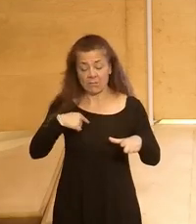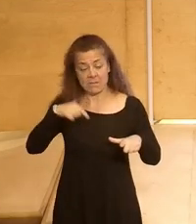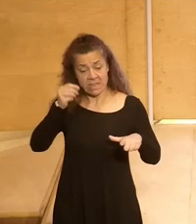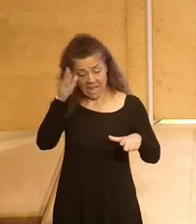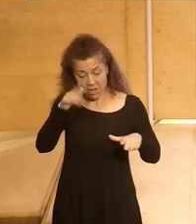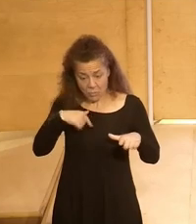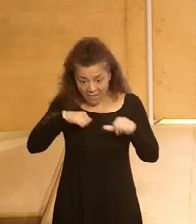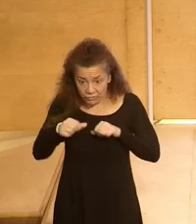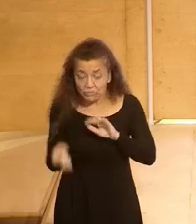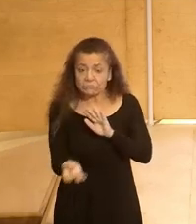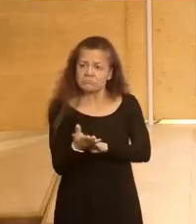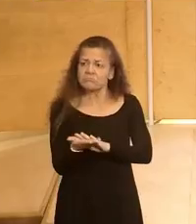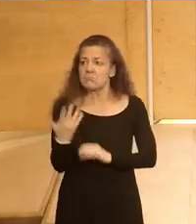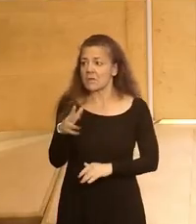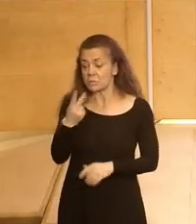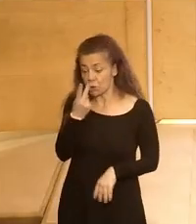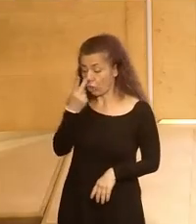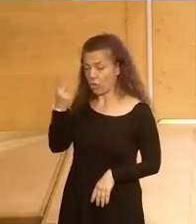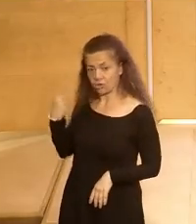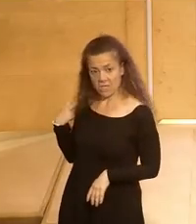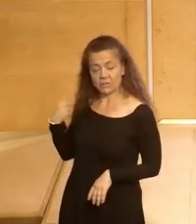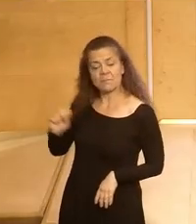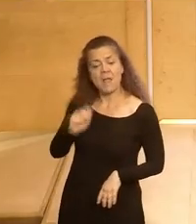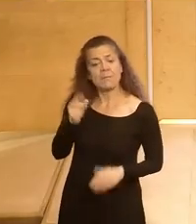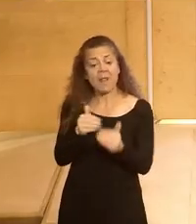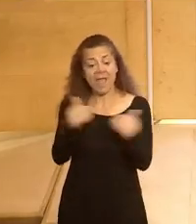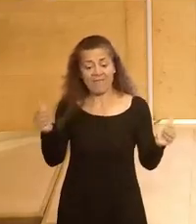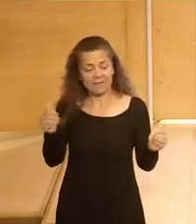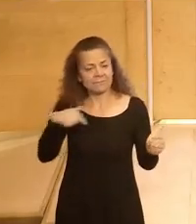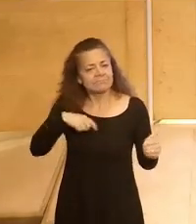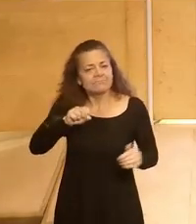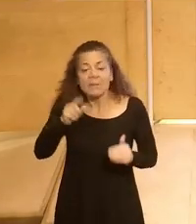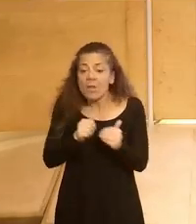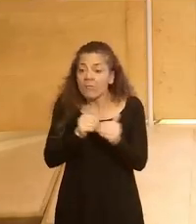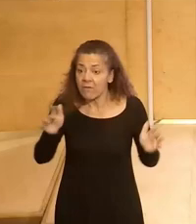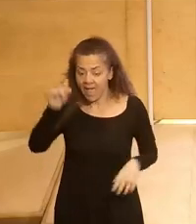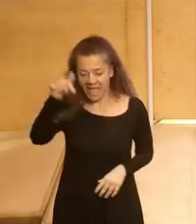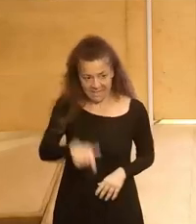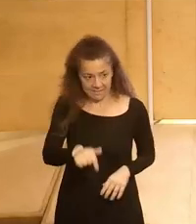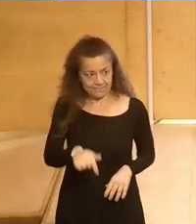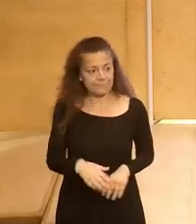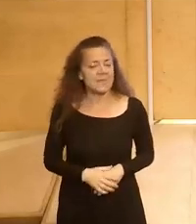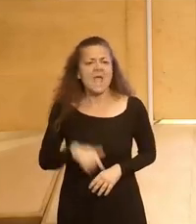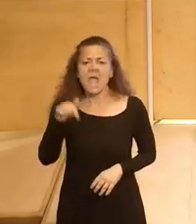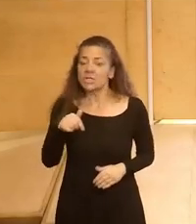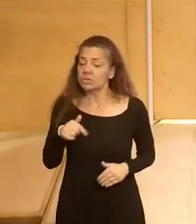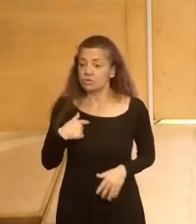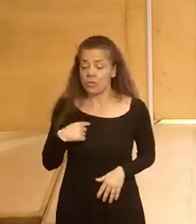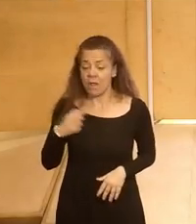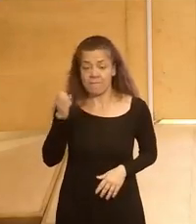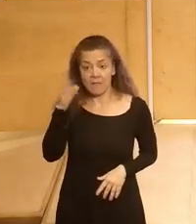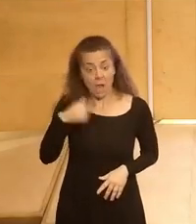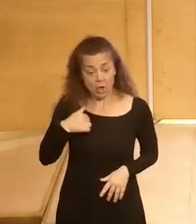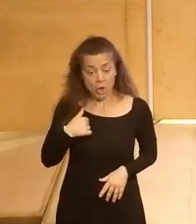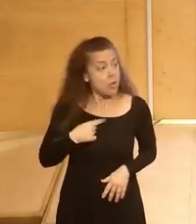nació. Hace más o menos dos años, el primer evento de Talento, el evento de lanzamiento, era aquí. De hecho, es un evento al que yo ni siquiera